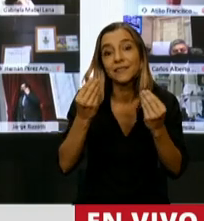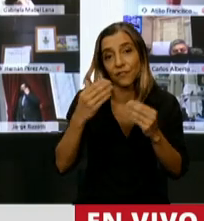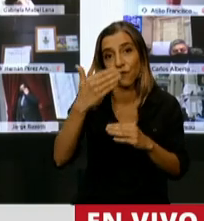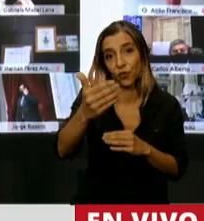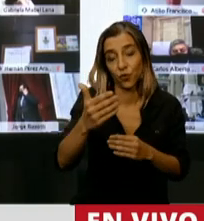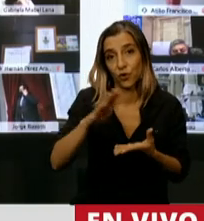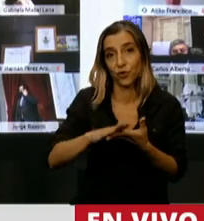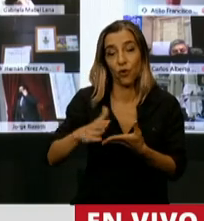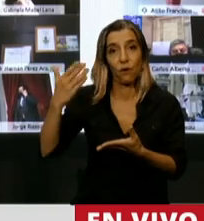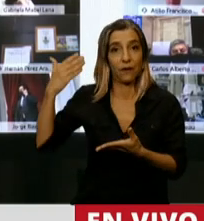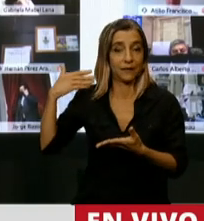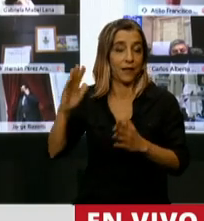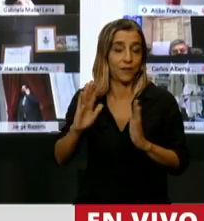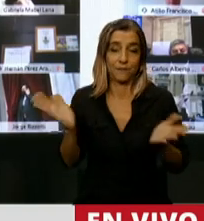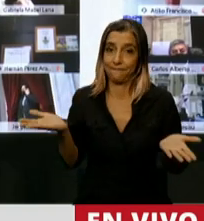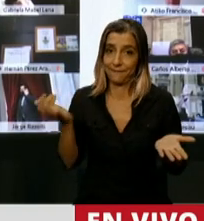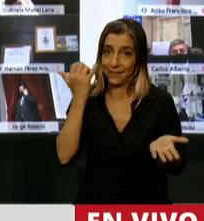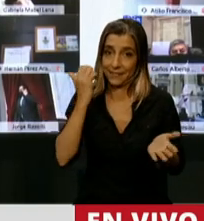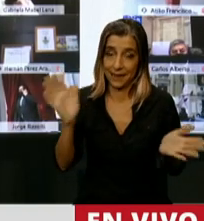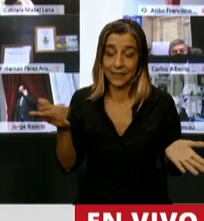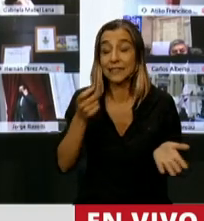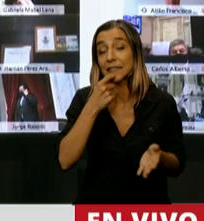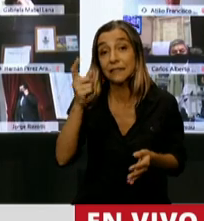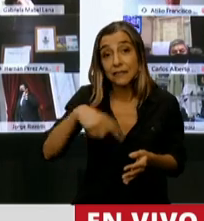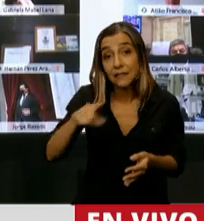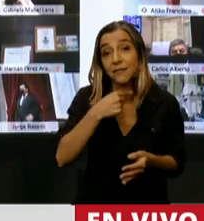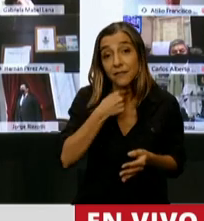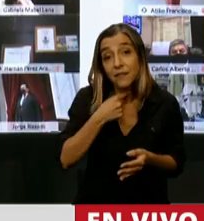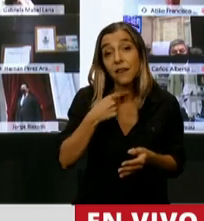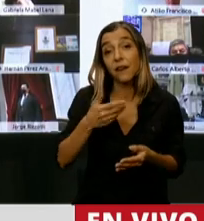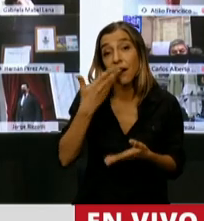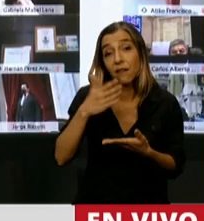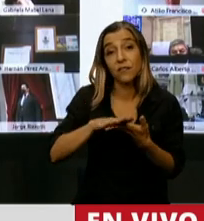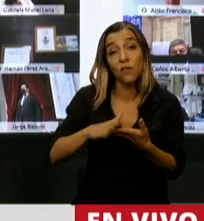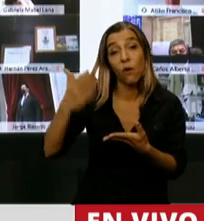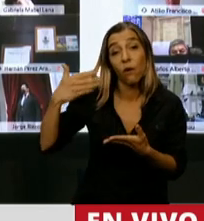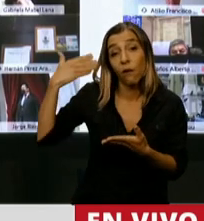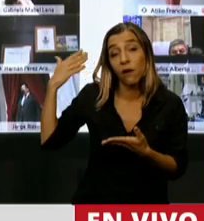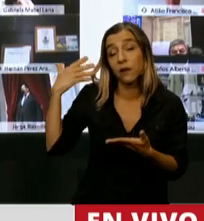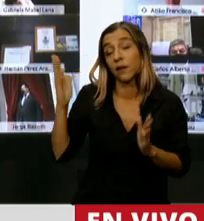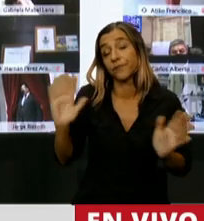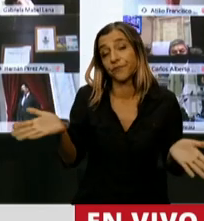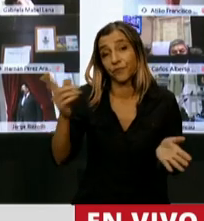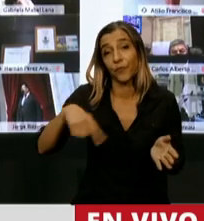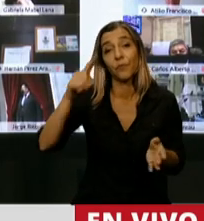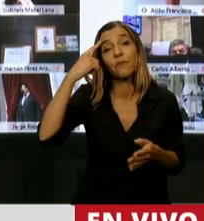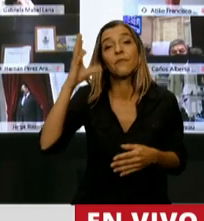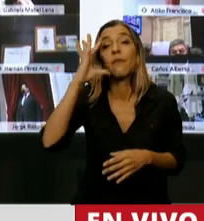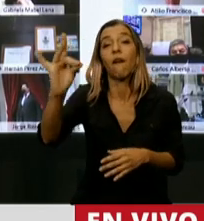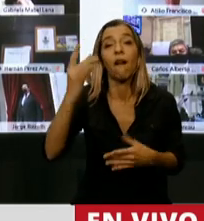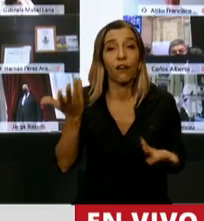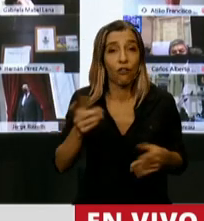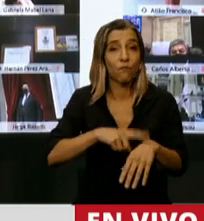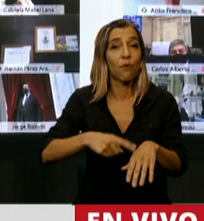hablar del pasado deberíamos revisar qué gobierno tuvo el récord de desvíos presupuestarios cuando en época de Guillermo Moreno